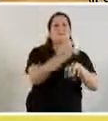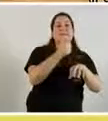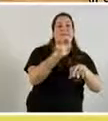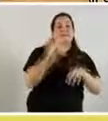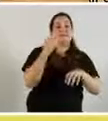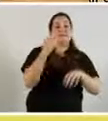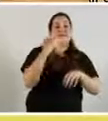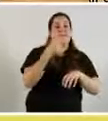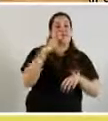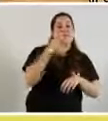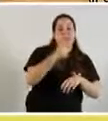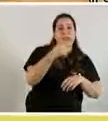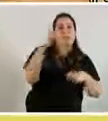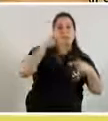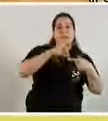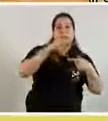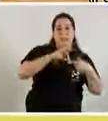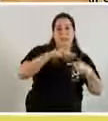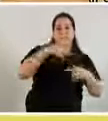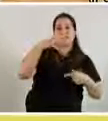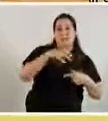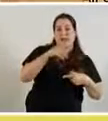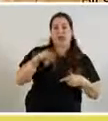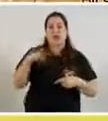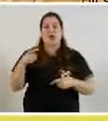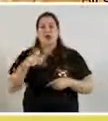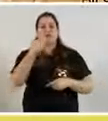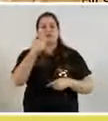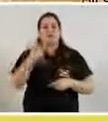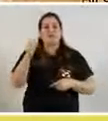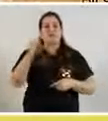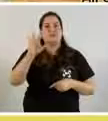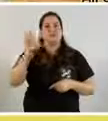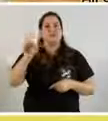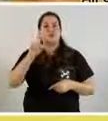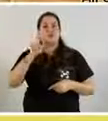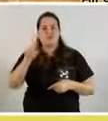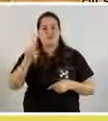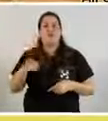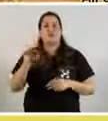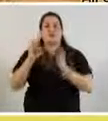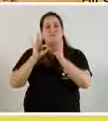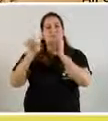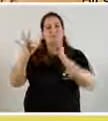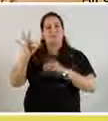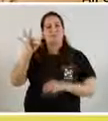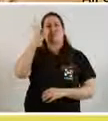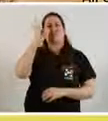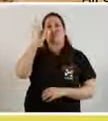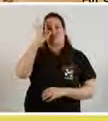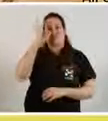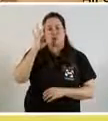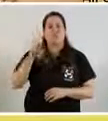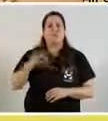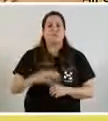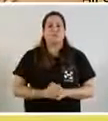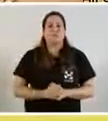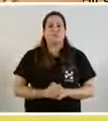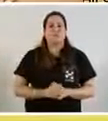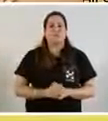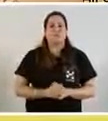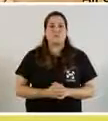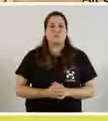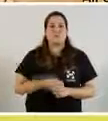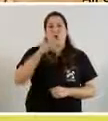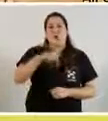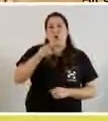.000 son serológicos y 650.000 por PCR. Hoy testeamos a todos los